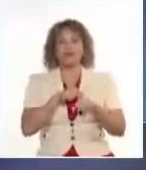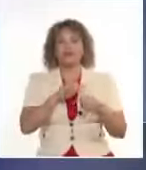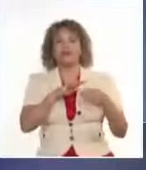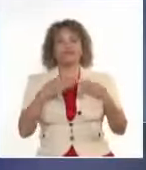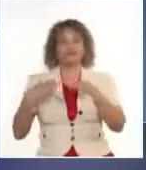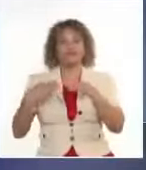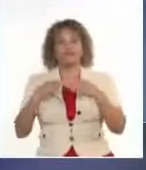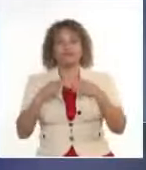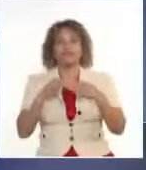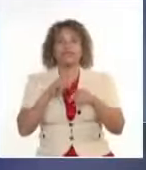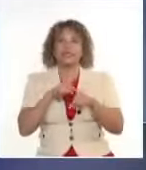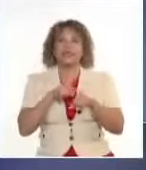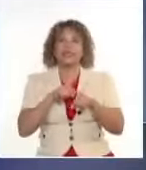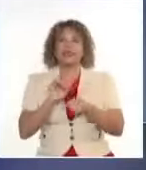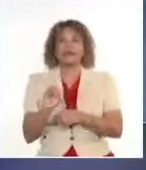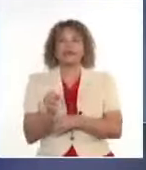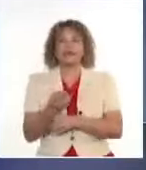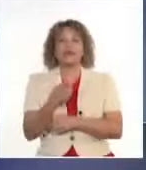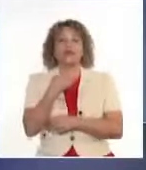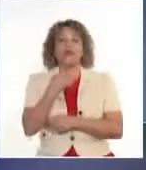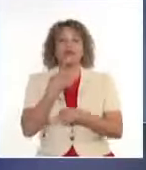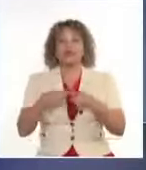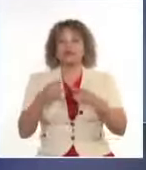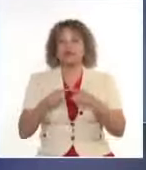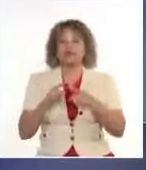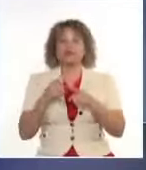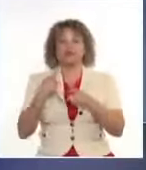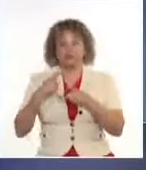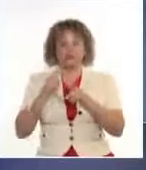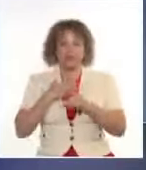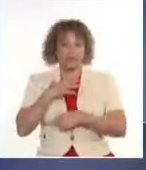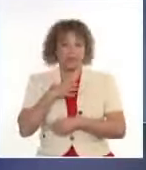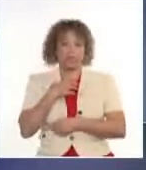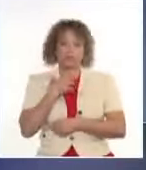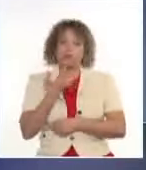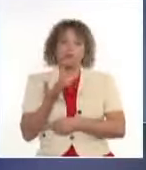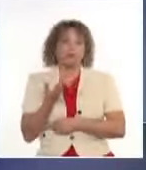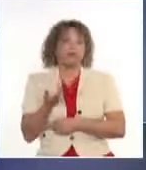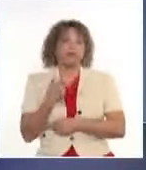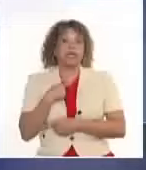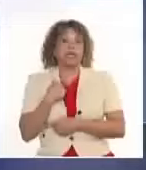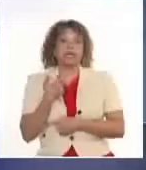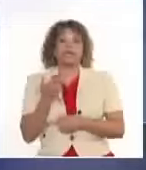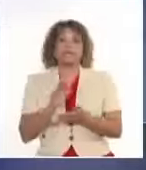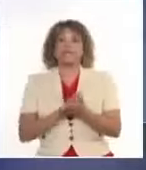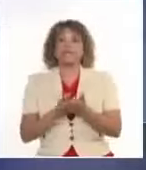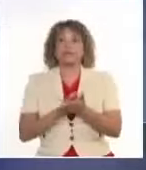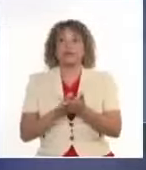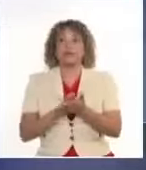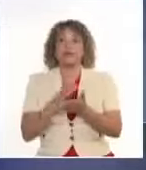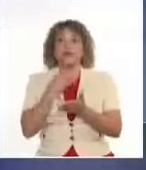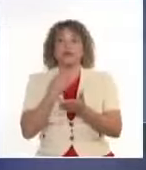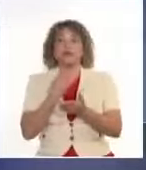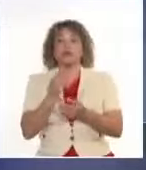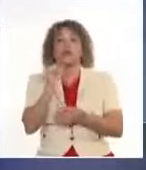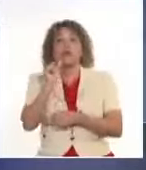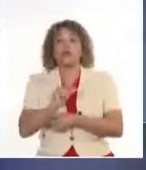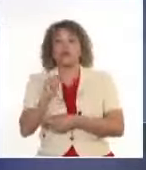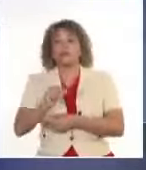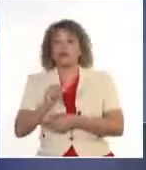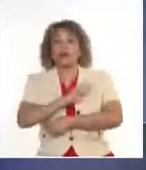y desempeños fraguados al amparo de recursos materiales y humanos, ajenos a los países de origen de sus protagonistas,